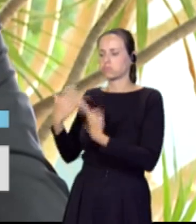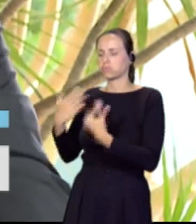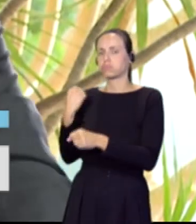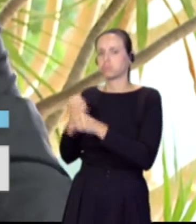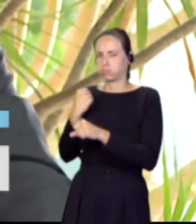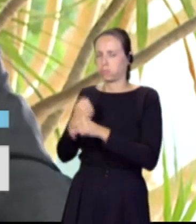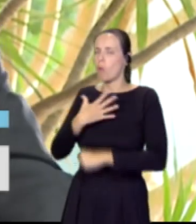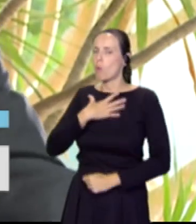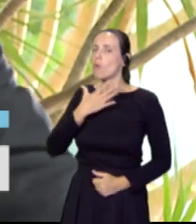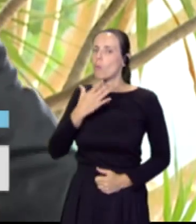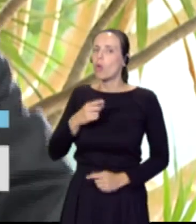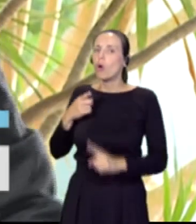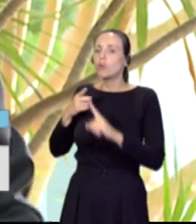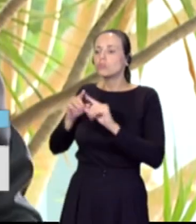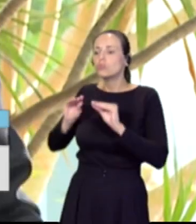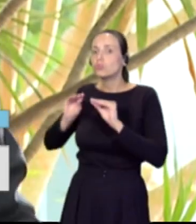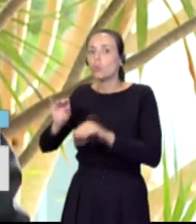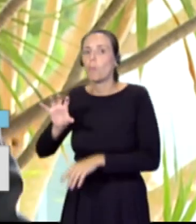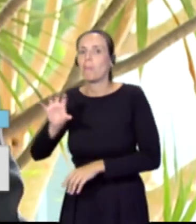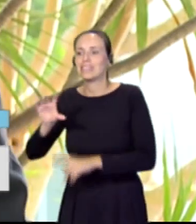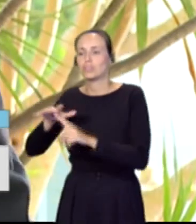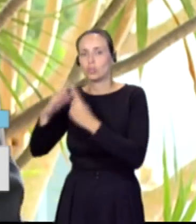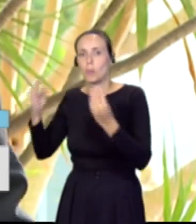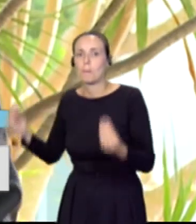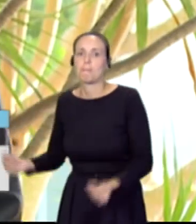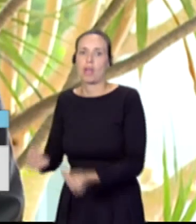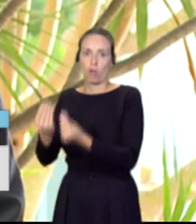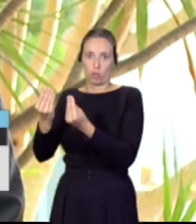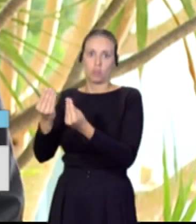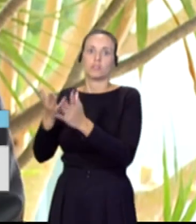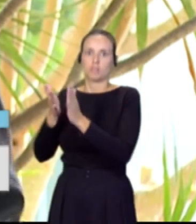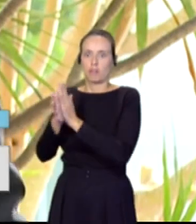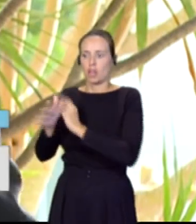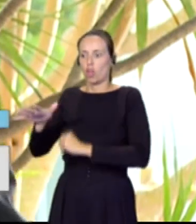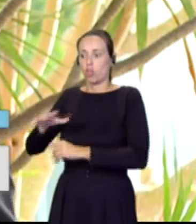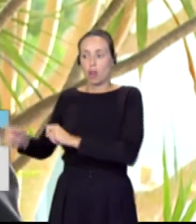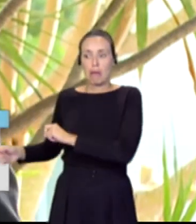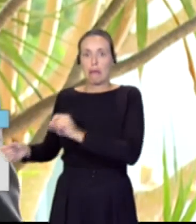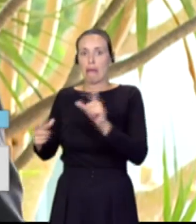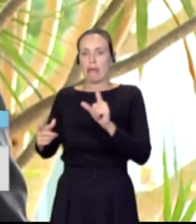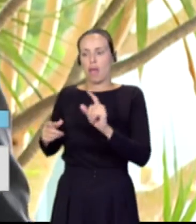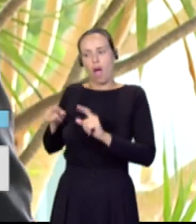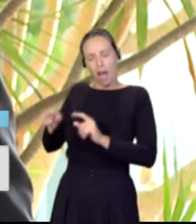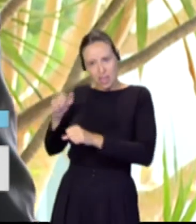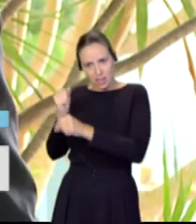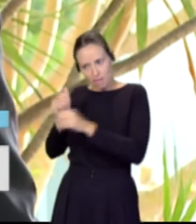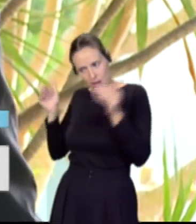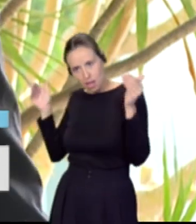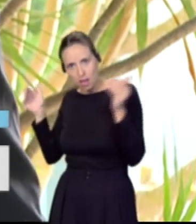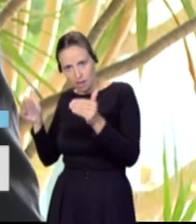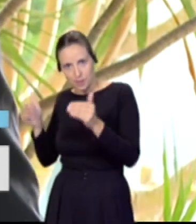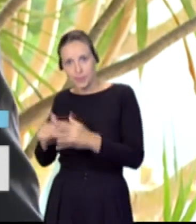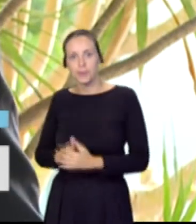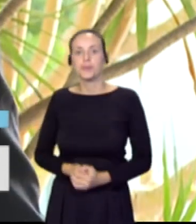las situaciones en estos países y el punto de embarque. También mañana, desde aquí,